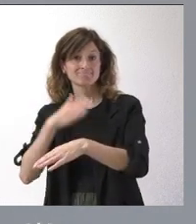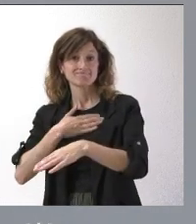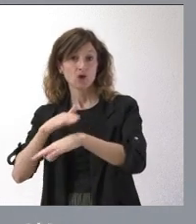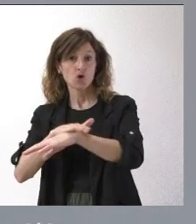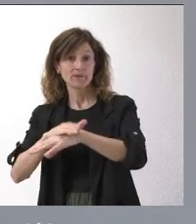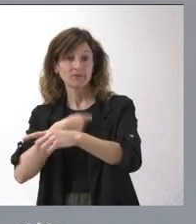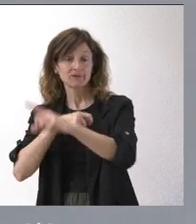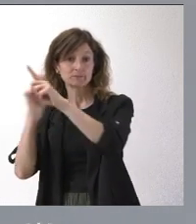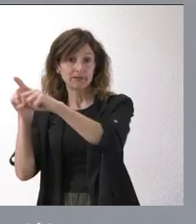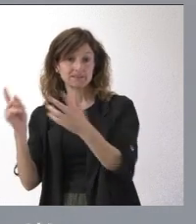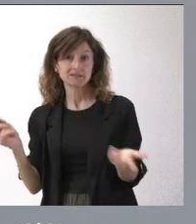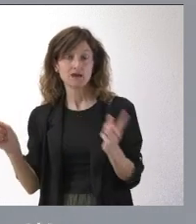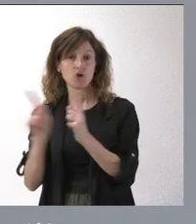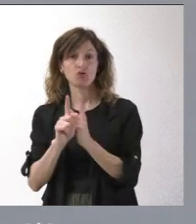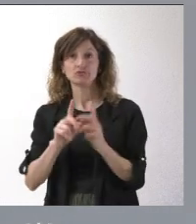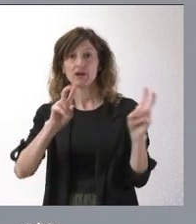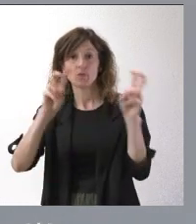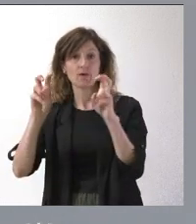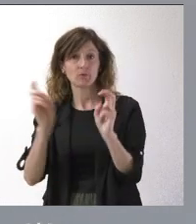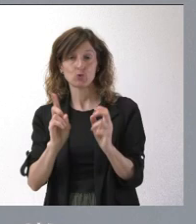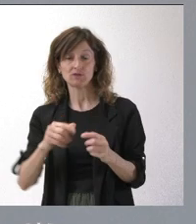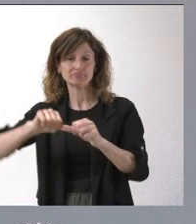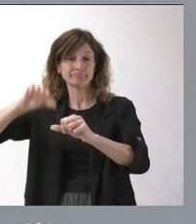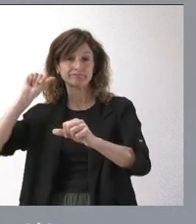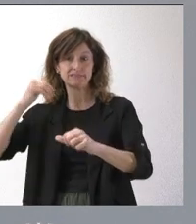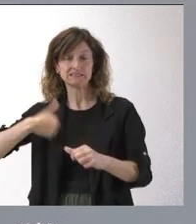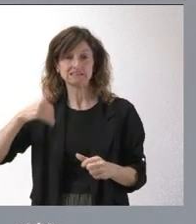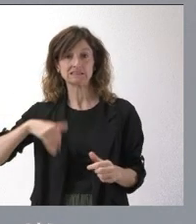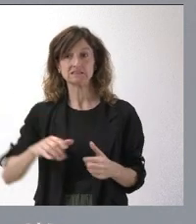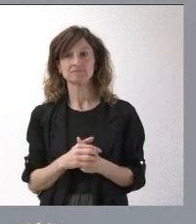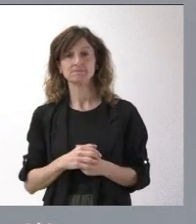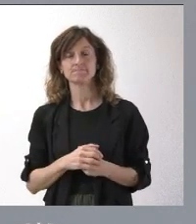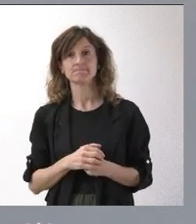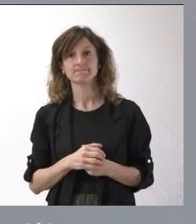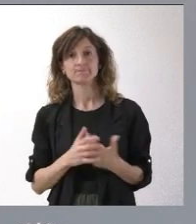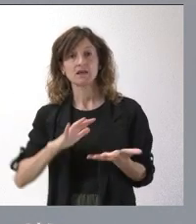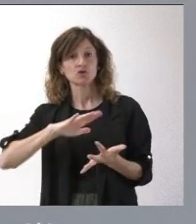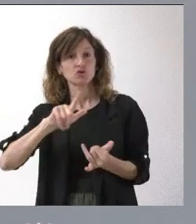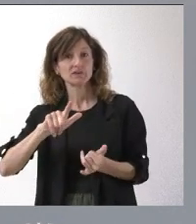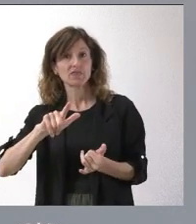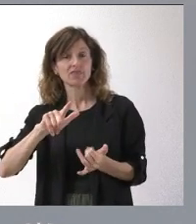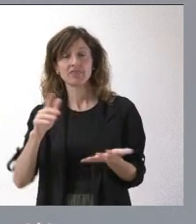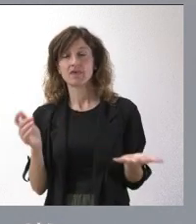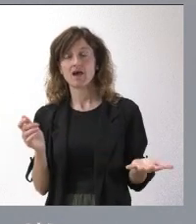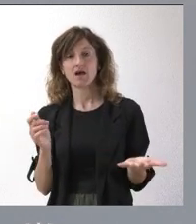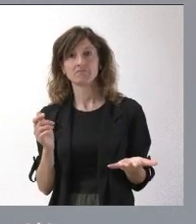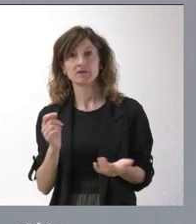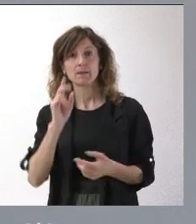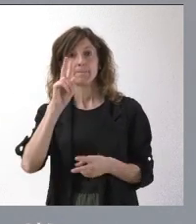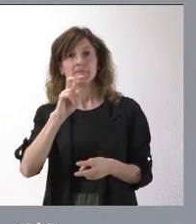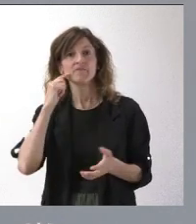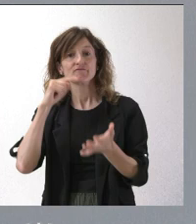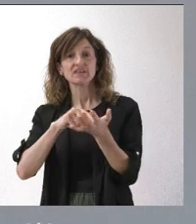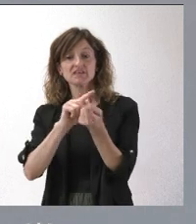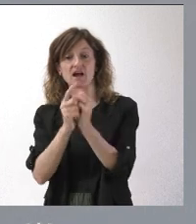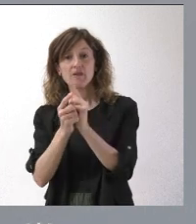de España. No es ninguna novedad y yo creo que esta noticia, prácticamente cambiando la fecha,